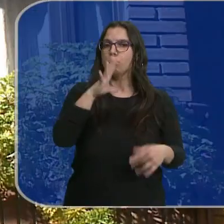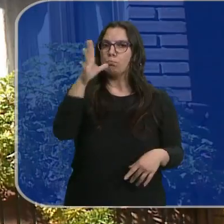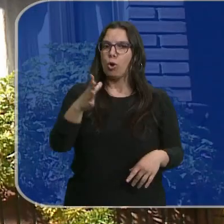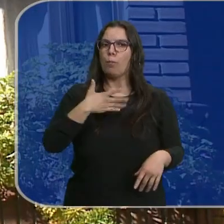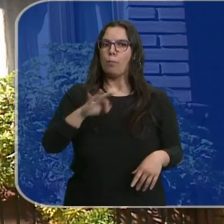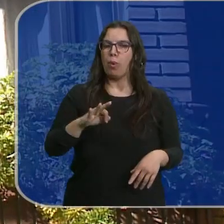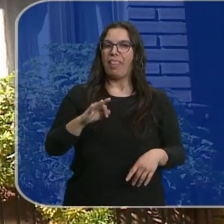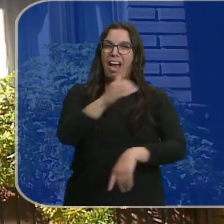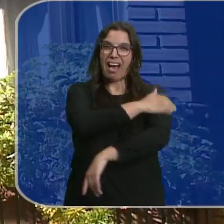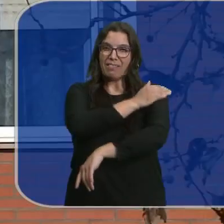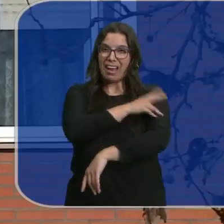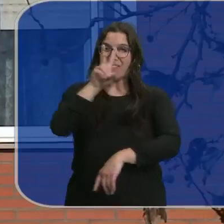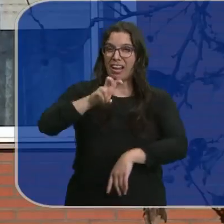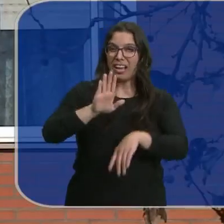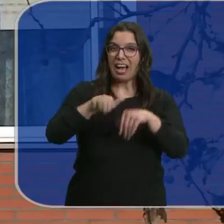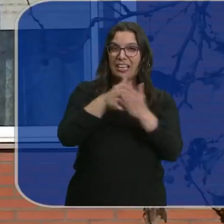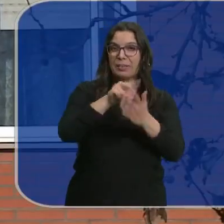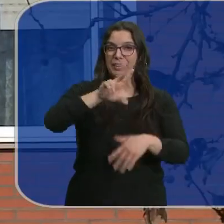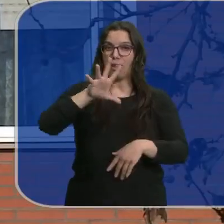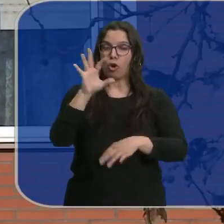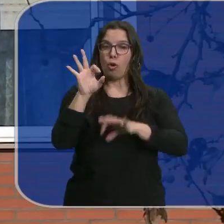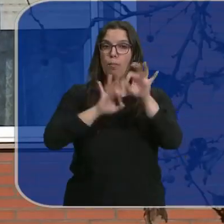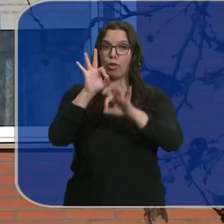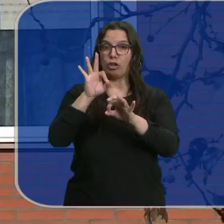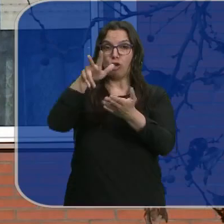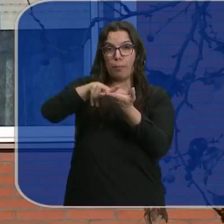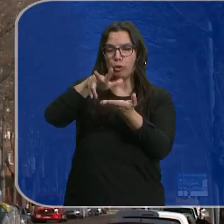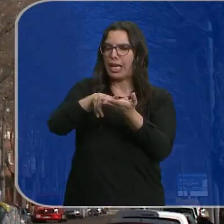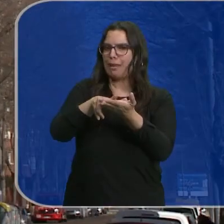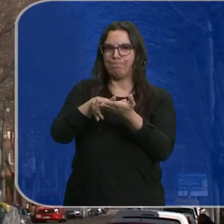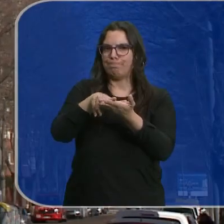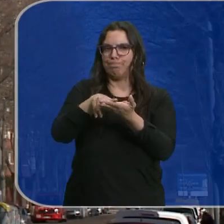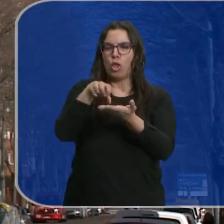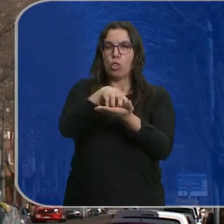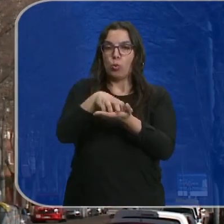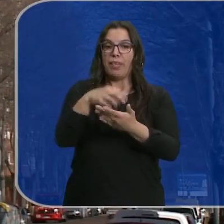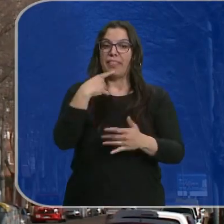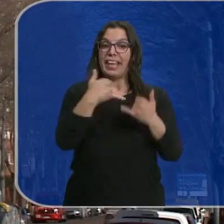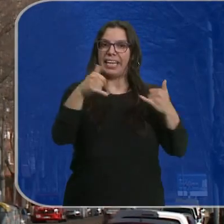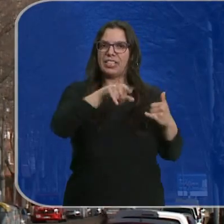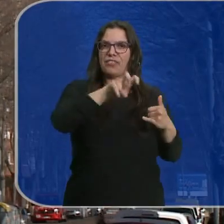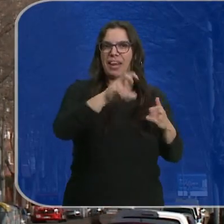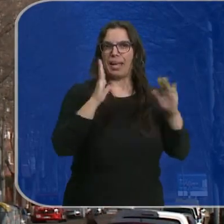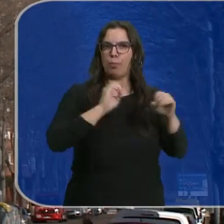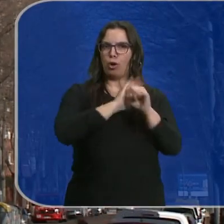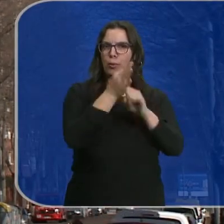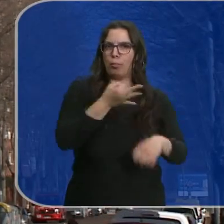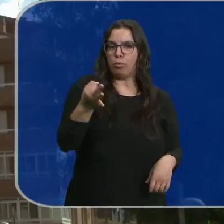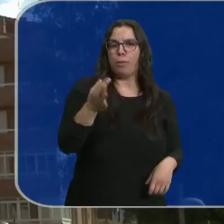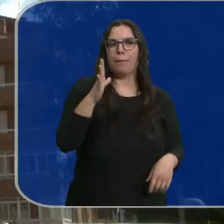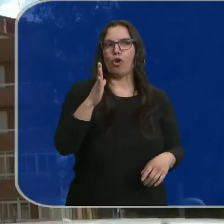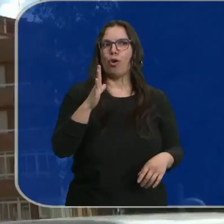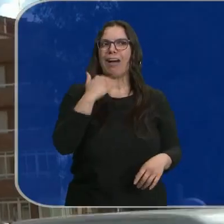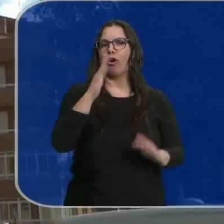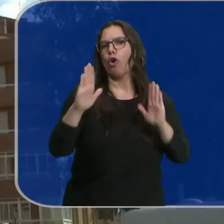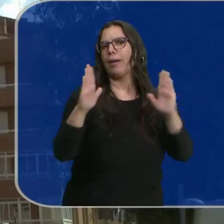utilizarse para avalar hasta el 25% del crédito hipotecario. Este organismo explica que estas líneas fueron muy útiles durante la pandemia, pero fue